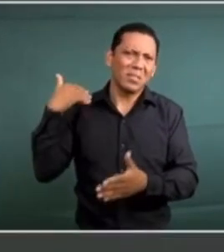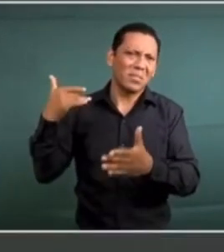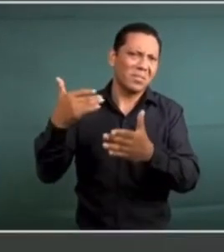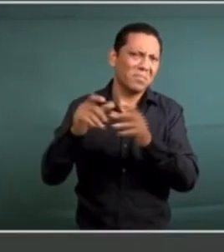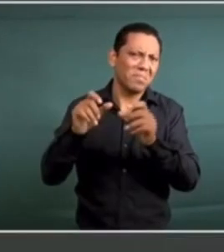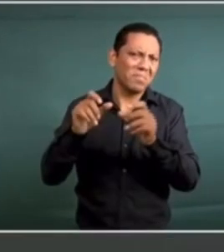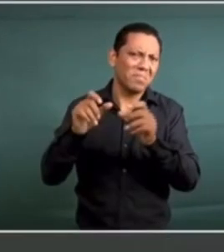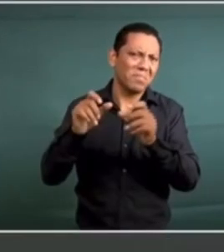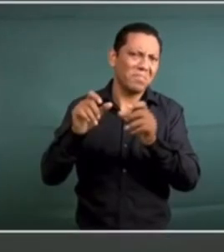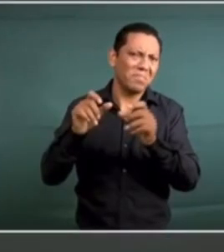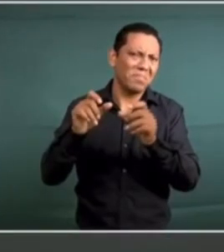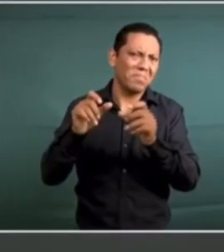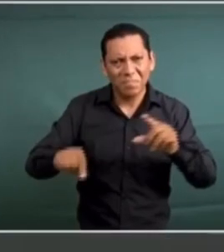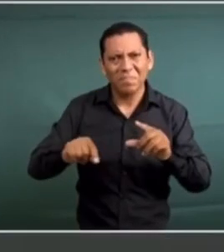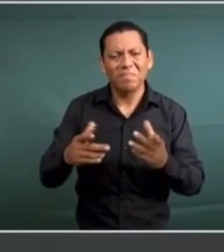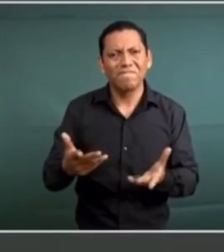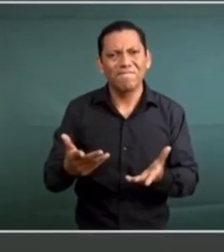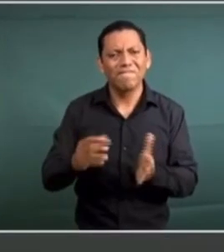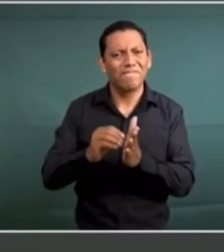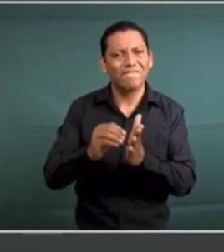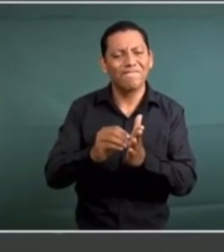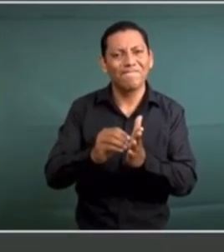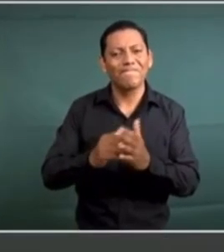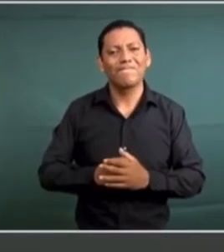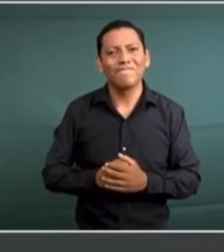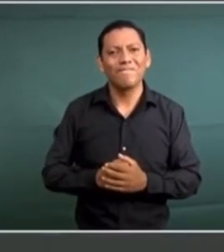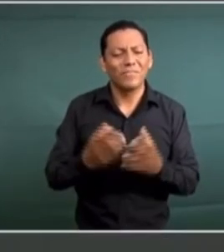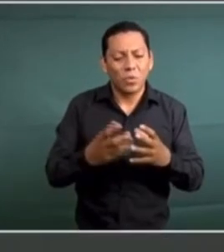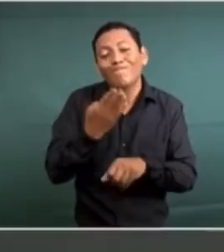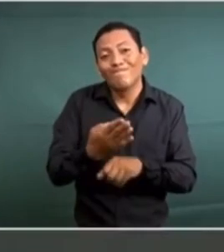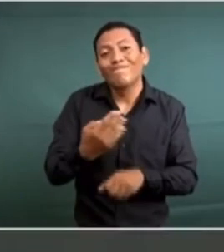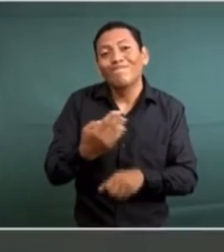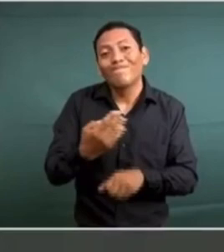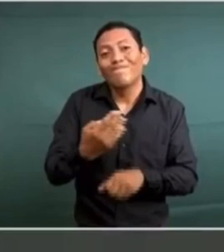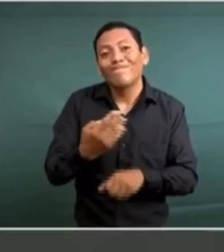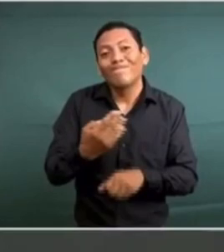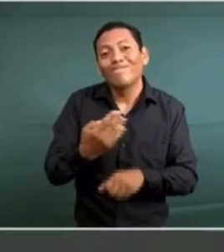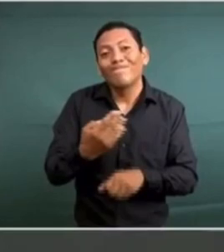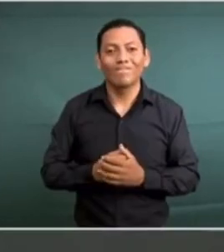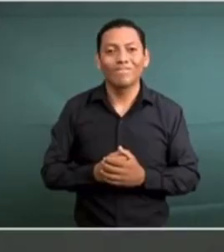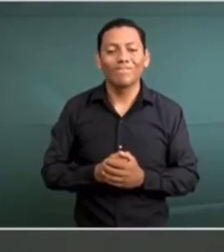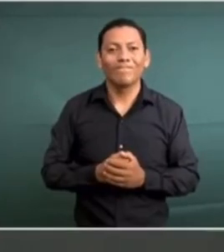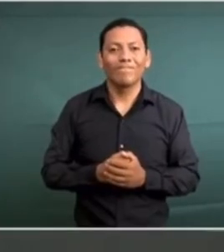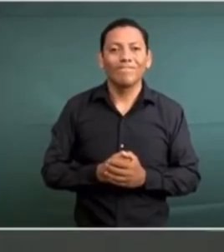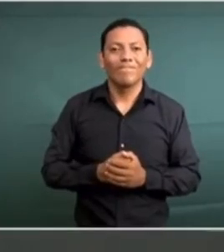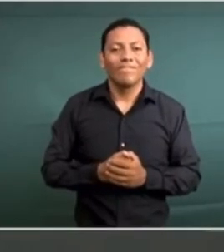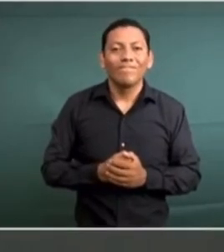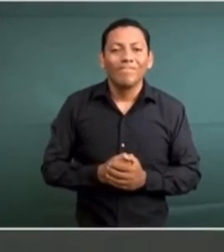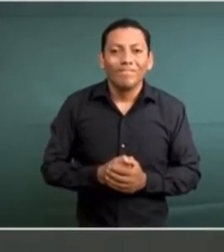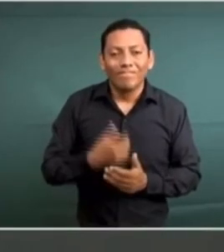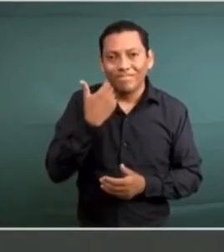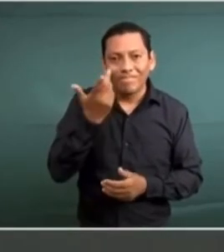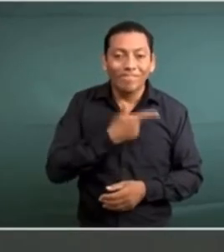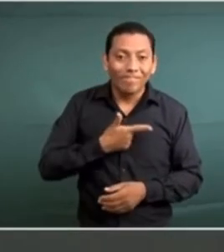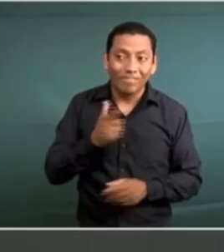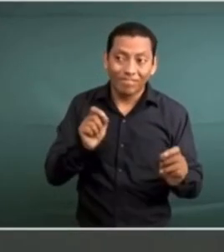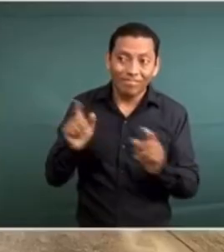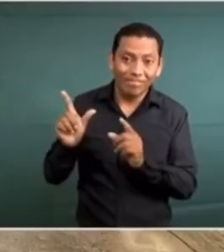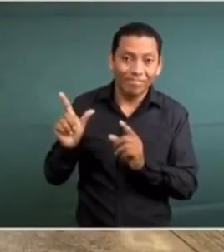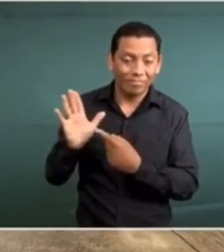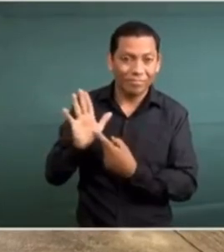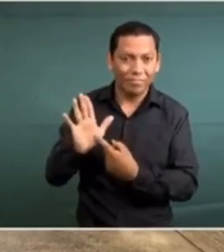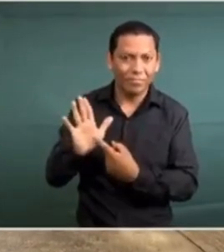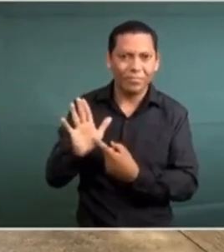de México y del mundo. Me gustaría que se pusiera